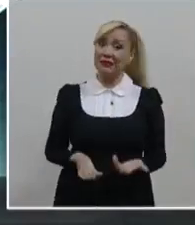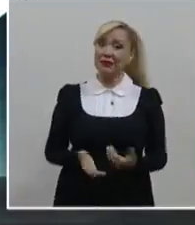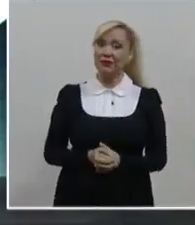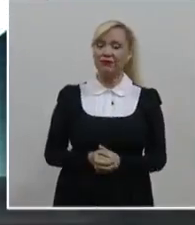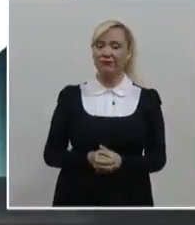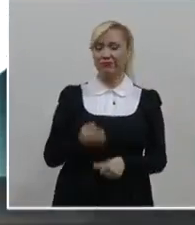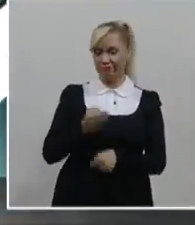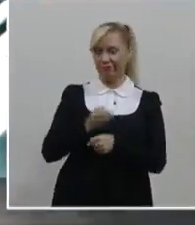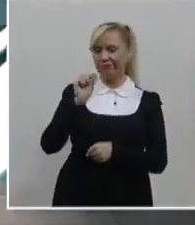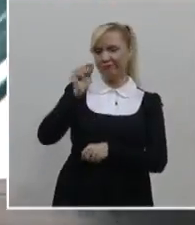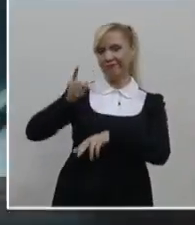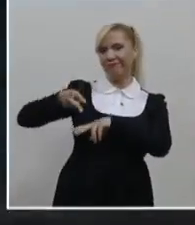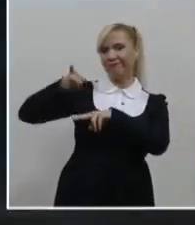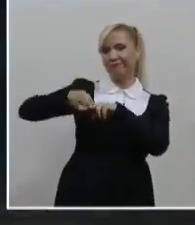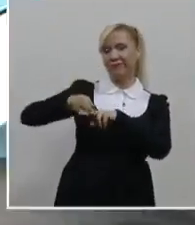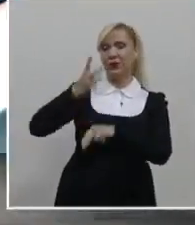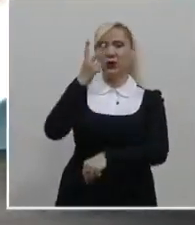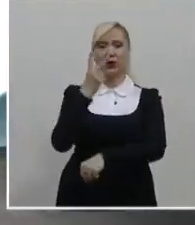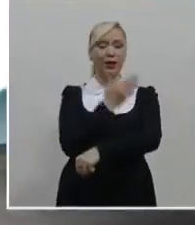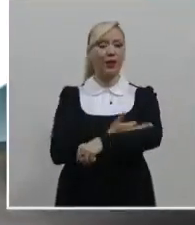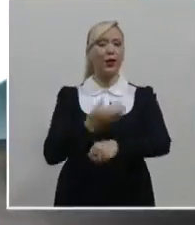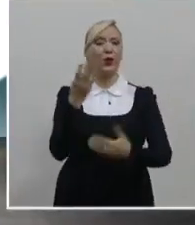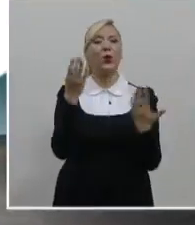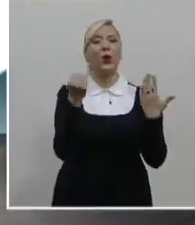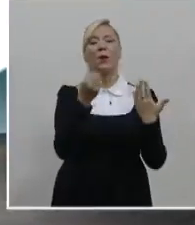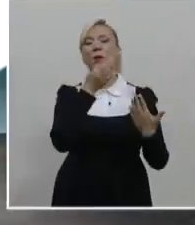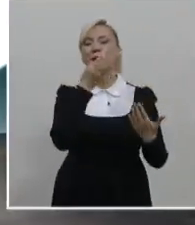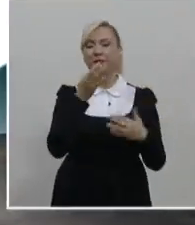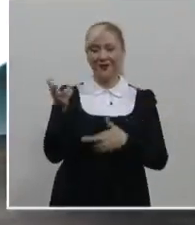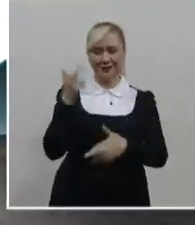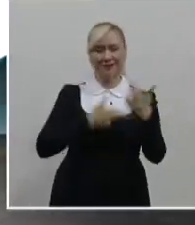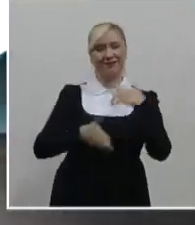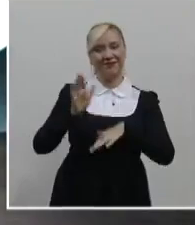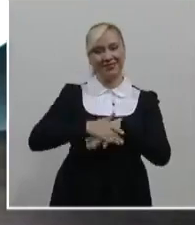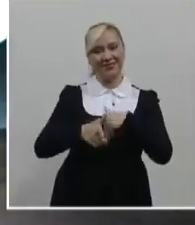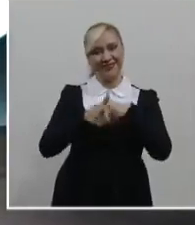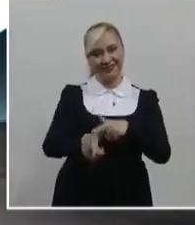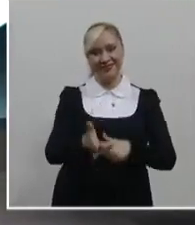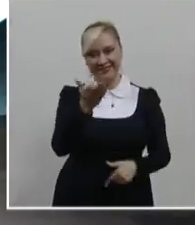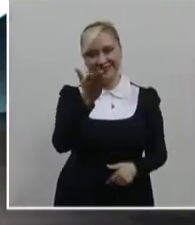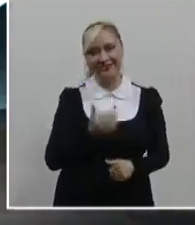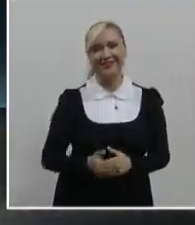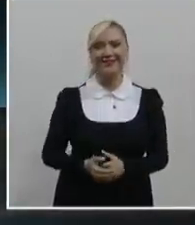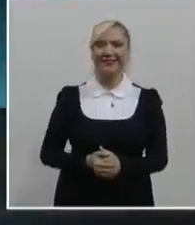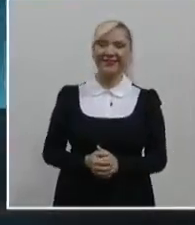Es momento de hacer una pausa, son 2 de la tarde con 9 minutos. Regresamos con más información.